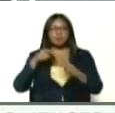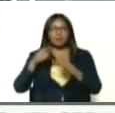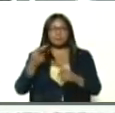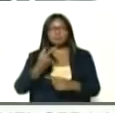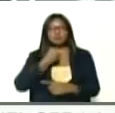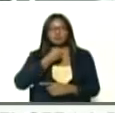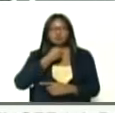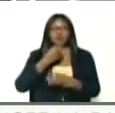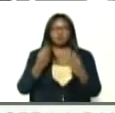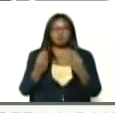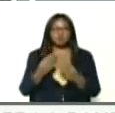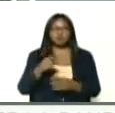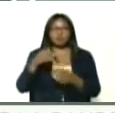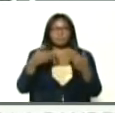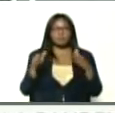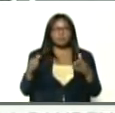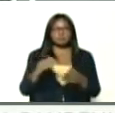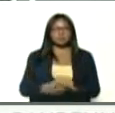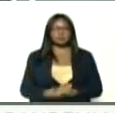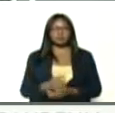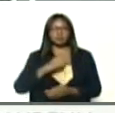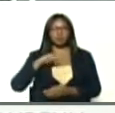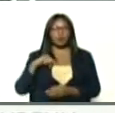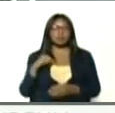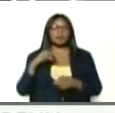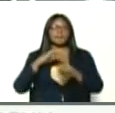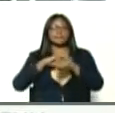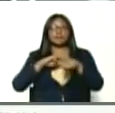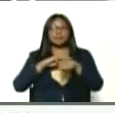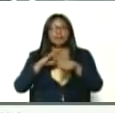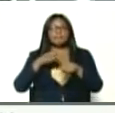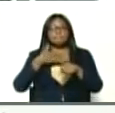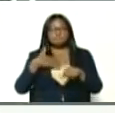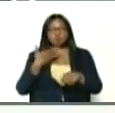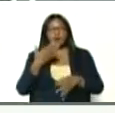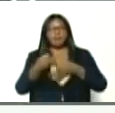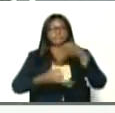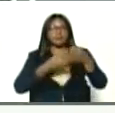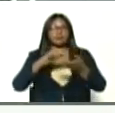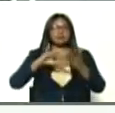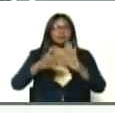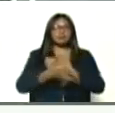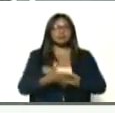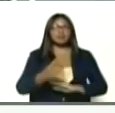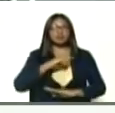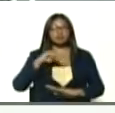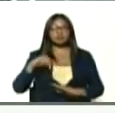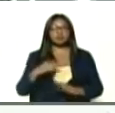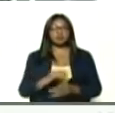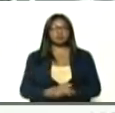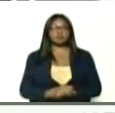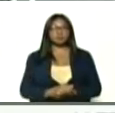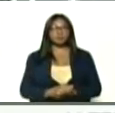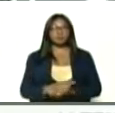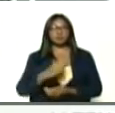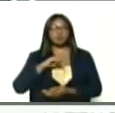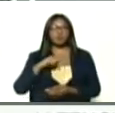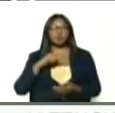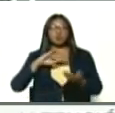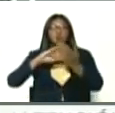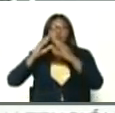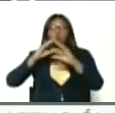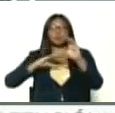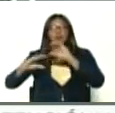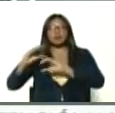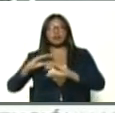muchísimo, si usted nos permite, que nuestra ministra, Carola Pérez, pueda explicarle, lo que esto significa, y que ella también, comunique al país, la experiencia,